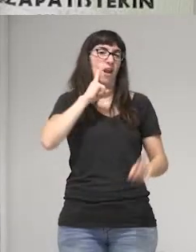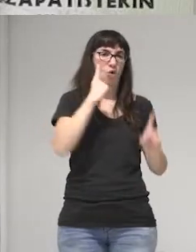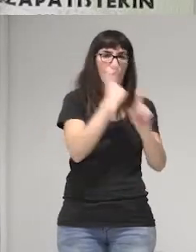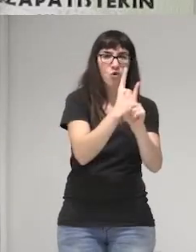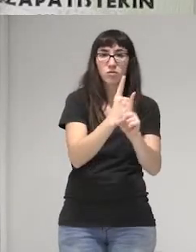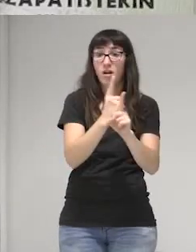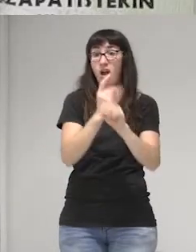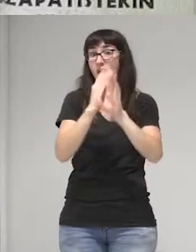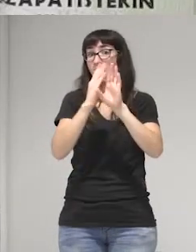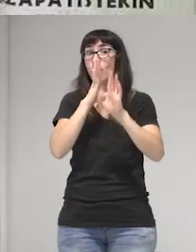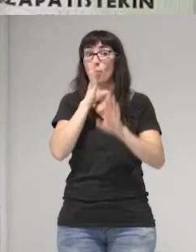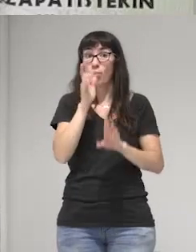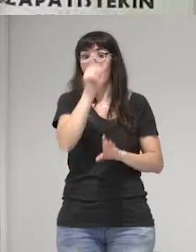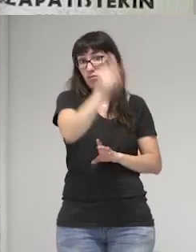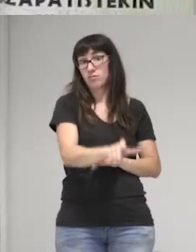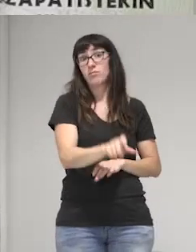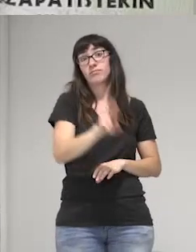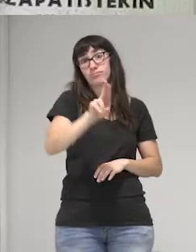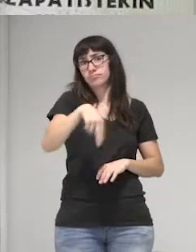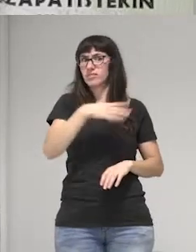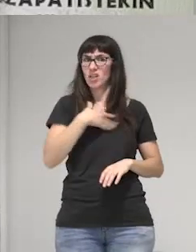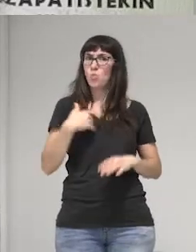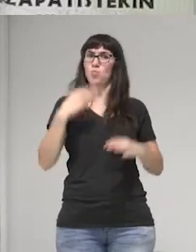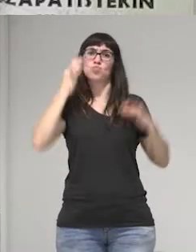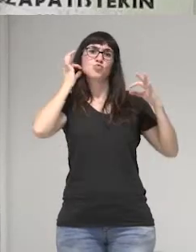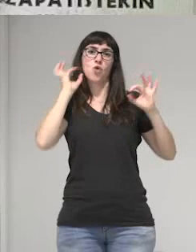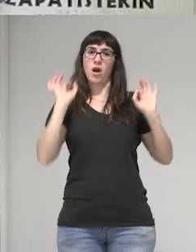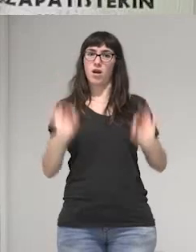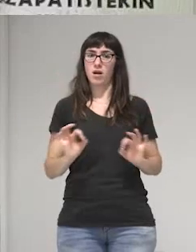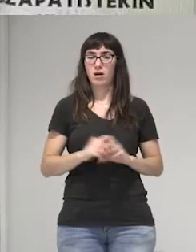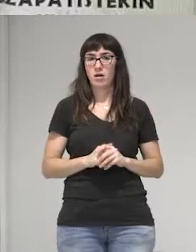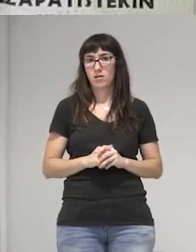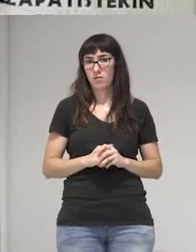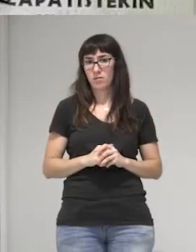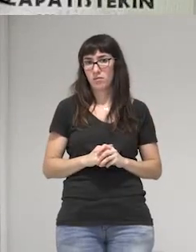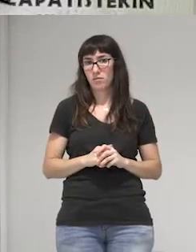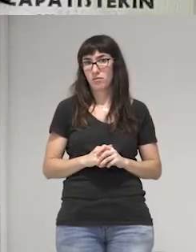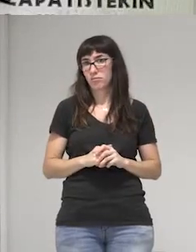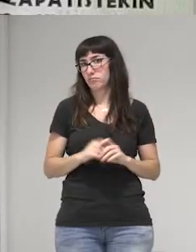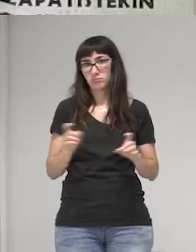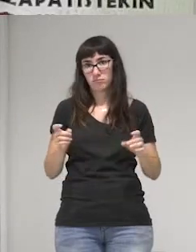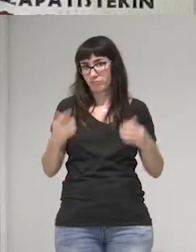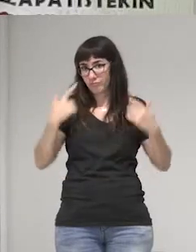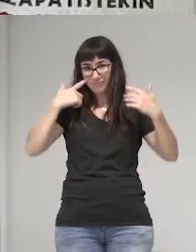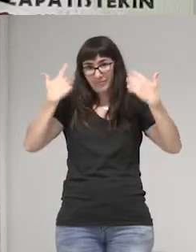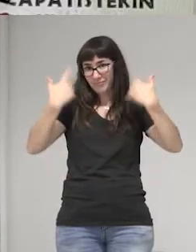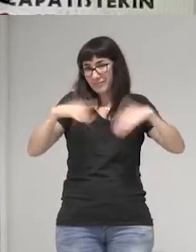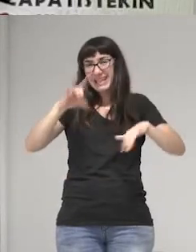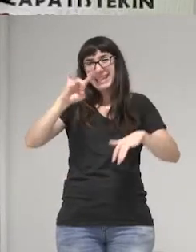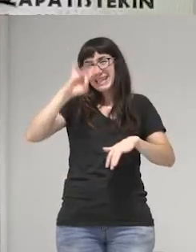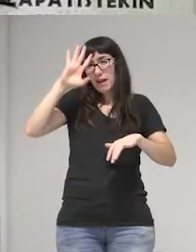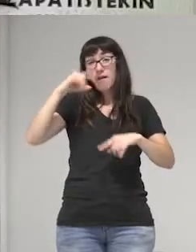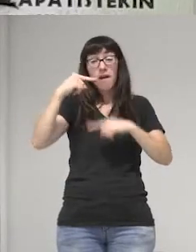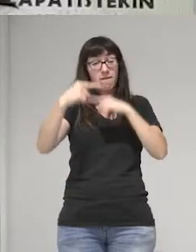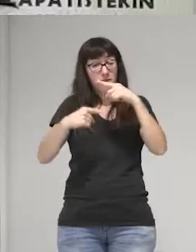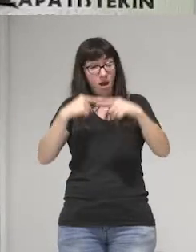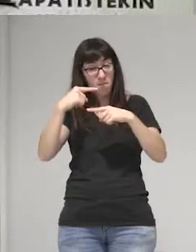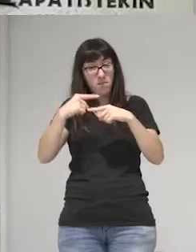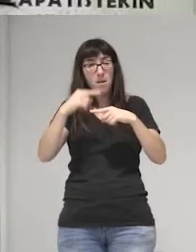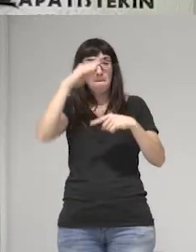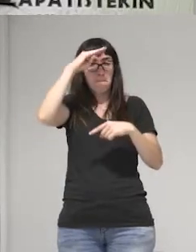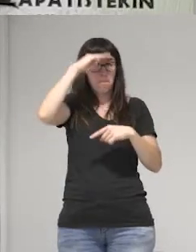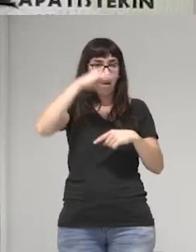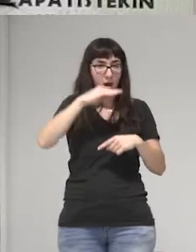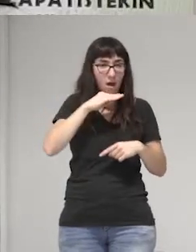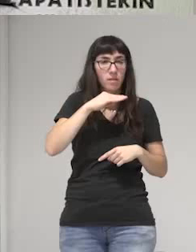finalmente sean mujeres. Y es impresionante que hayan padres de familia, hermanos